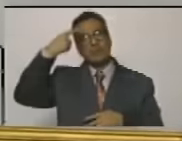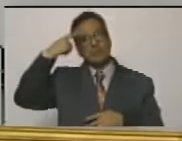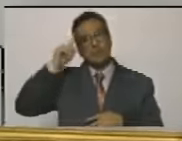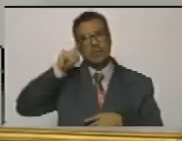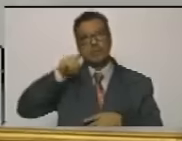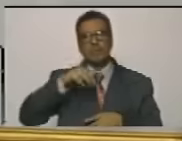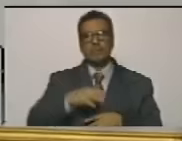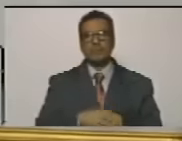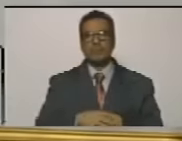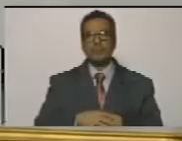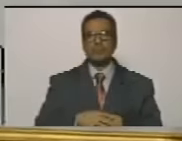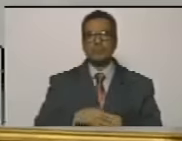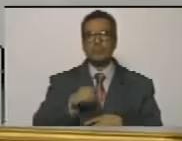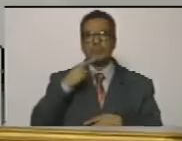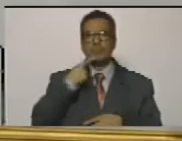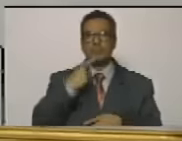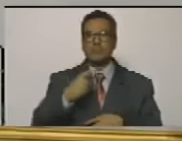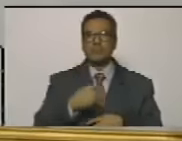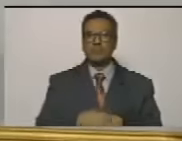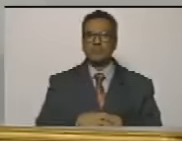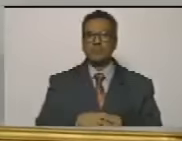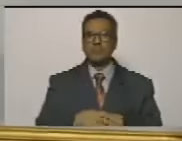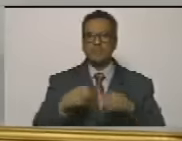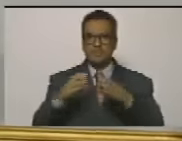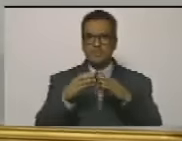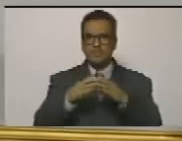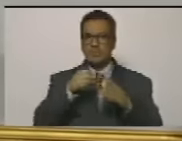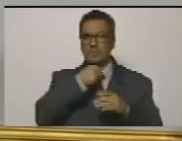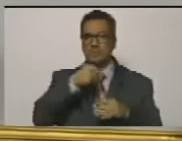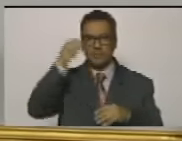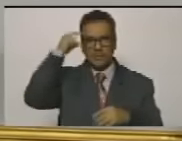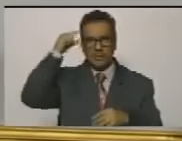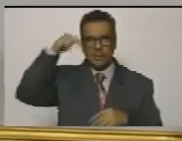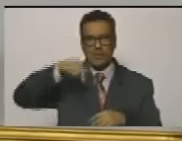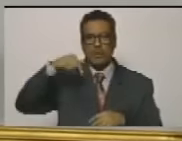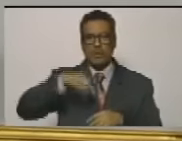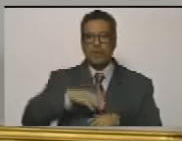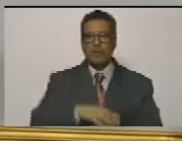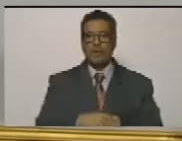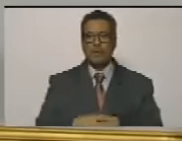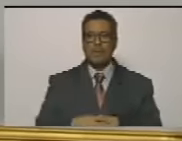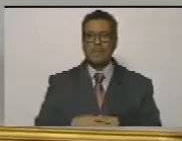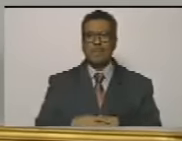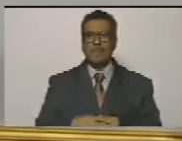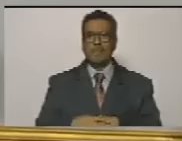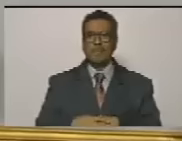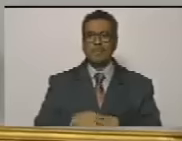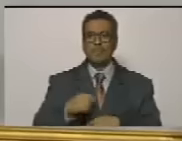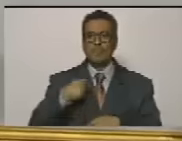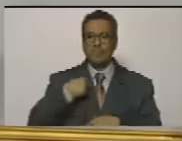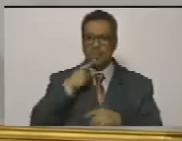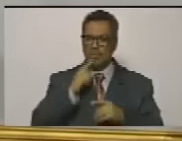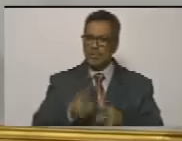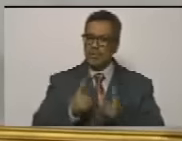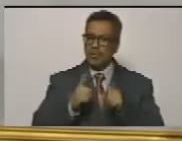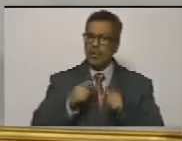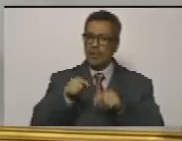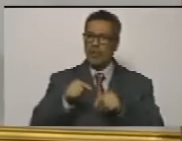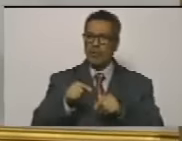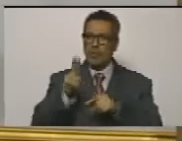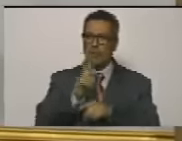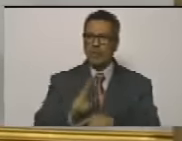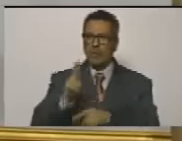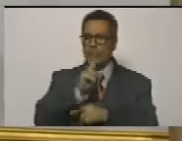me atreví en una rueda de prensa el día de hoy me atreví a utilizar un